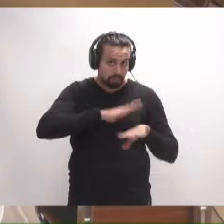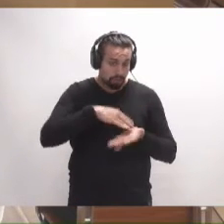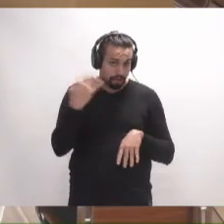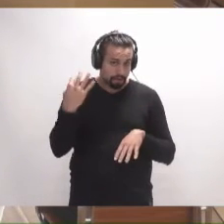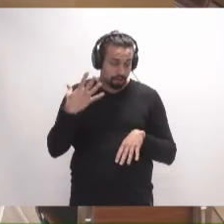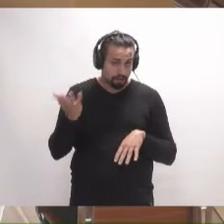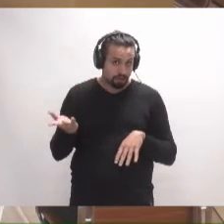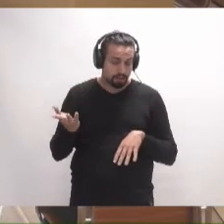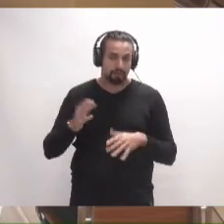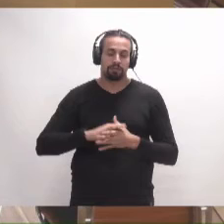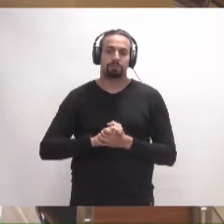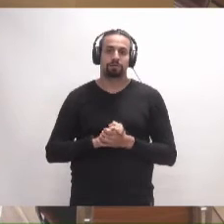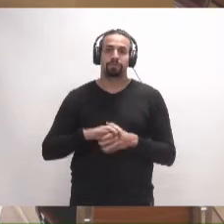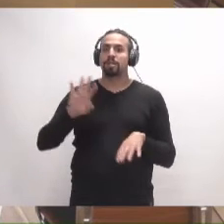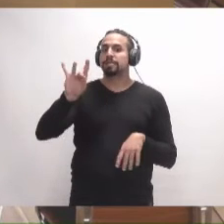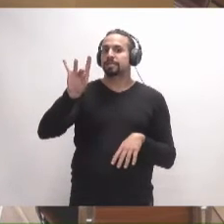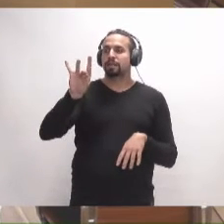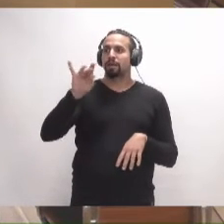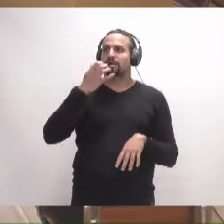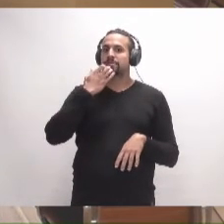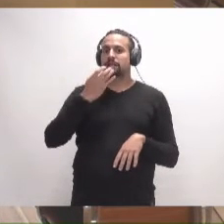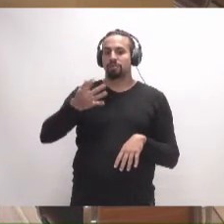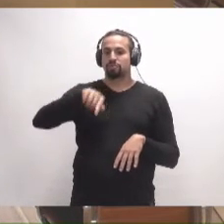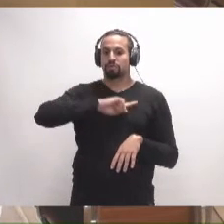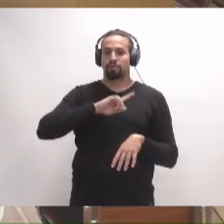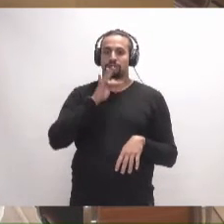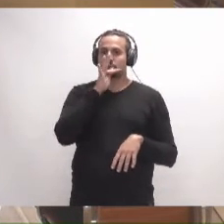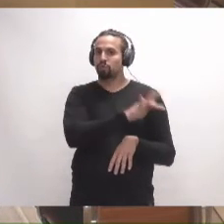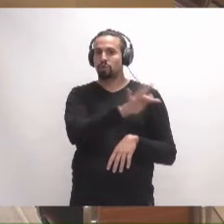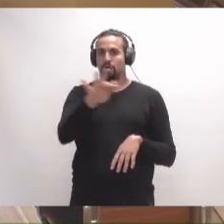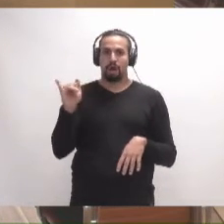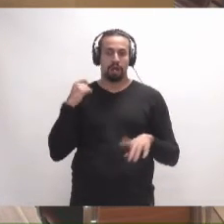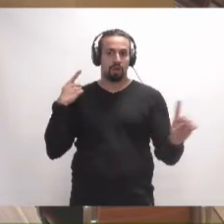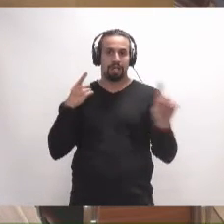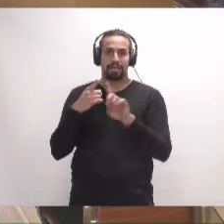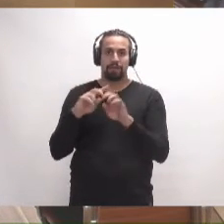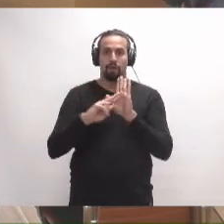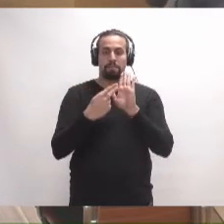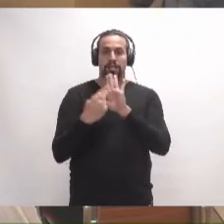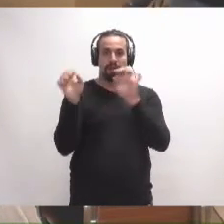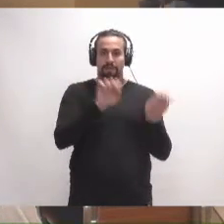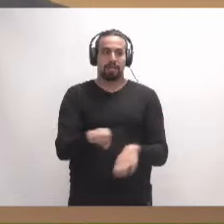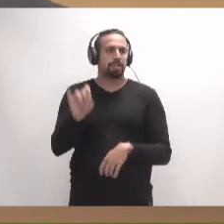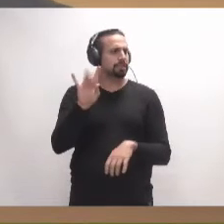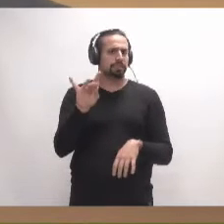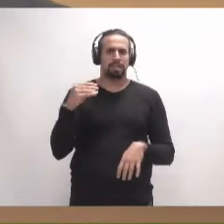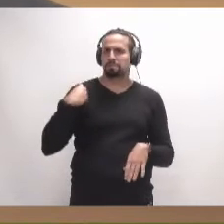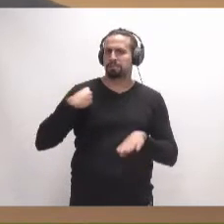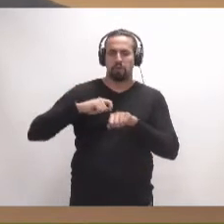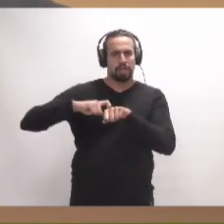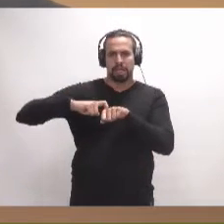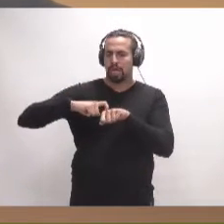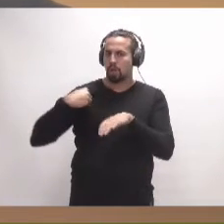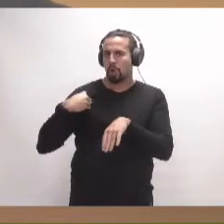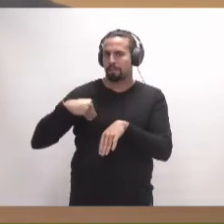O me refiero a que si tenemos turno para defender las enmiendas. No, por supuesto. No, lo voy a establecer, el criterio es